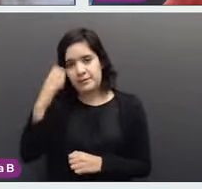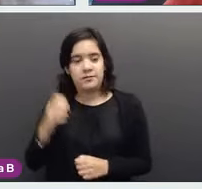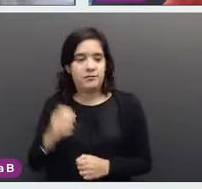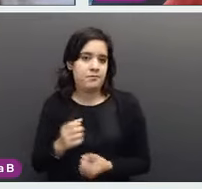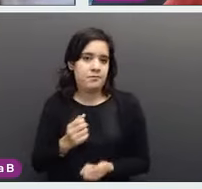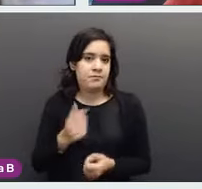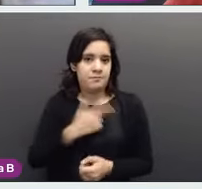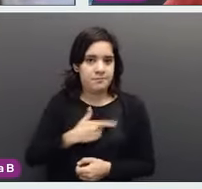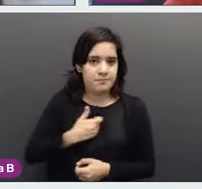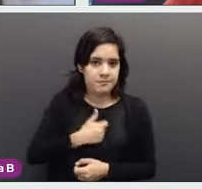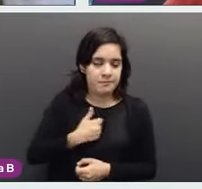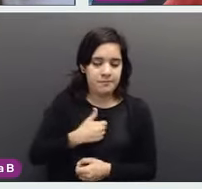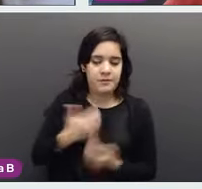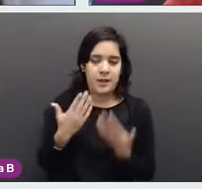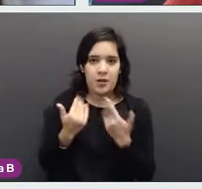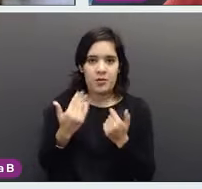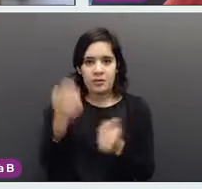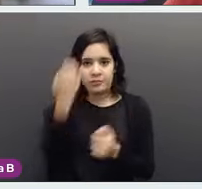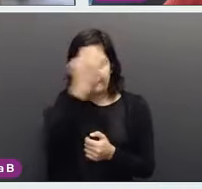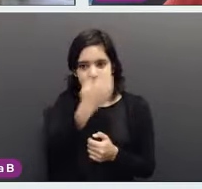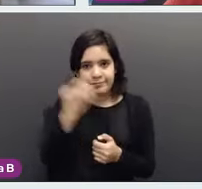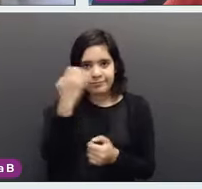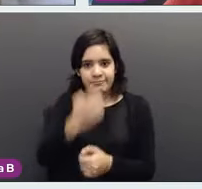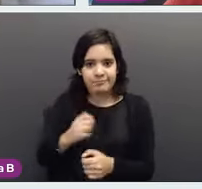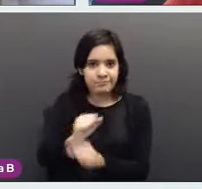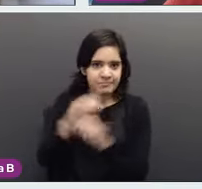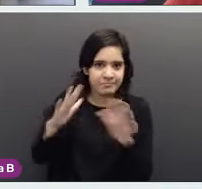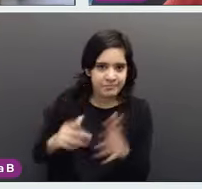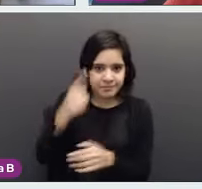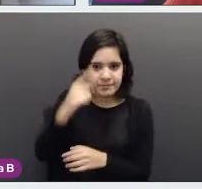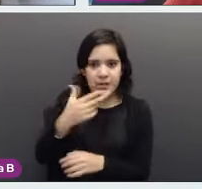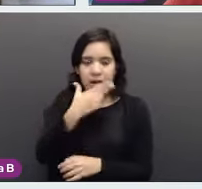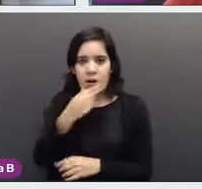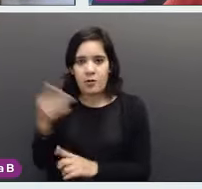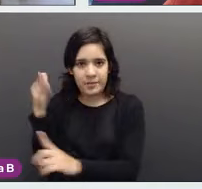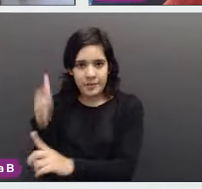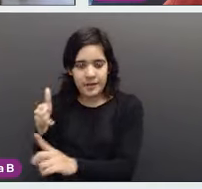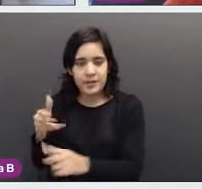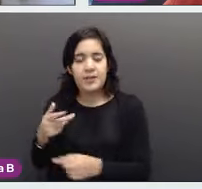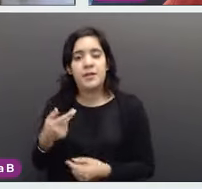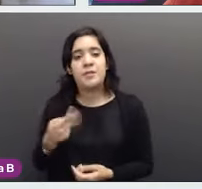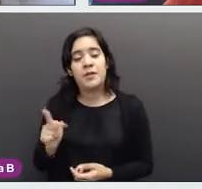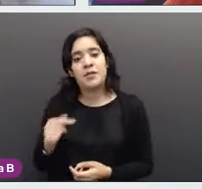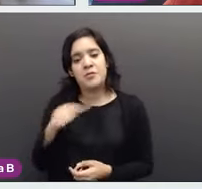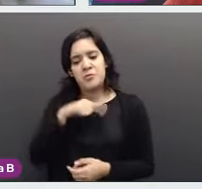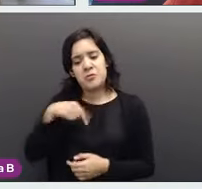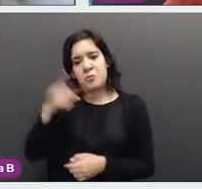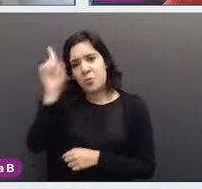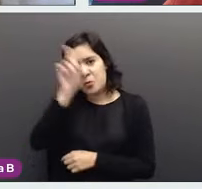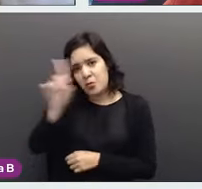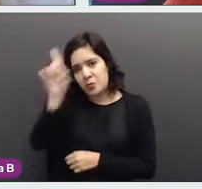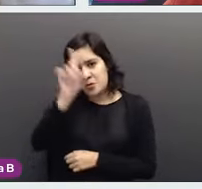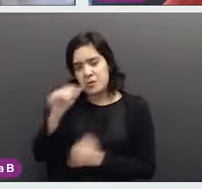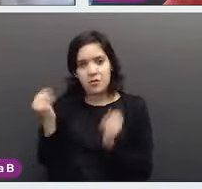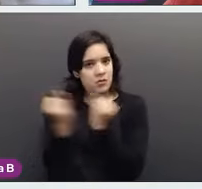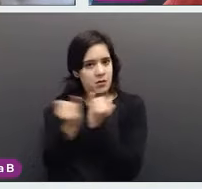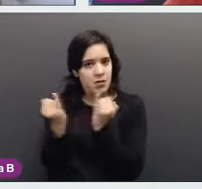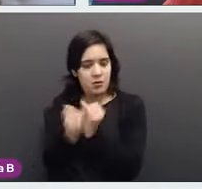masculinos el revisarse las mamas, el hacerse una exploración. Y en caso de notar algún abuntamiento,